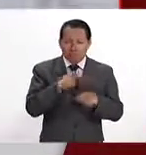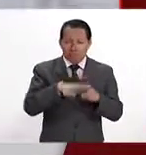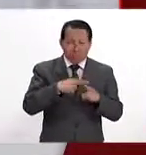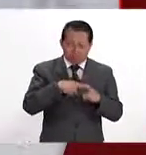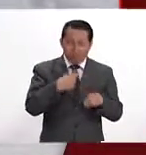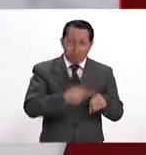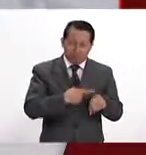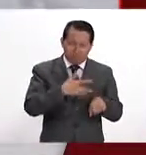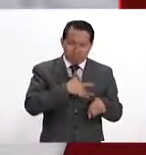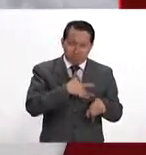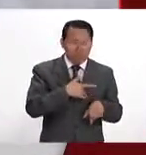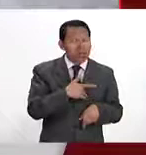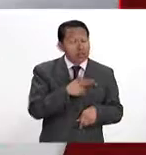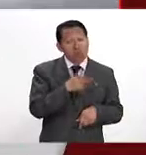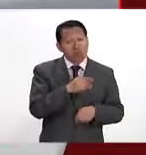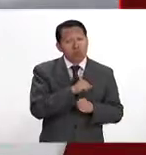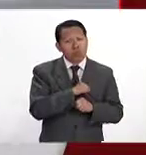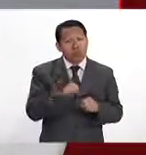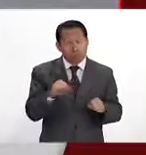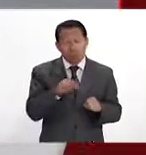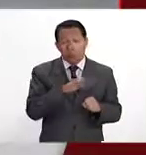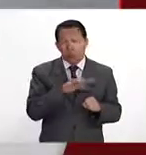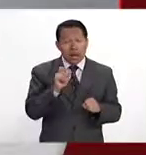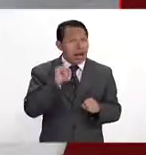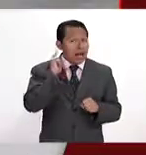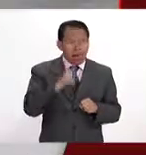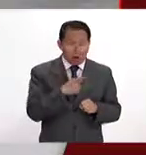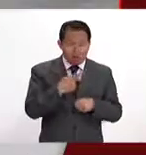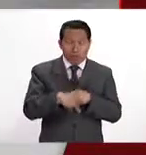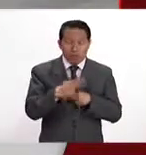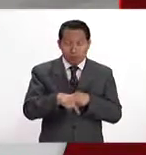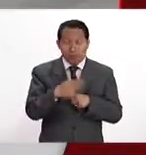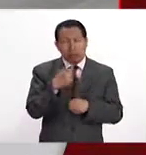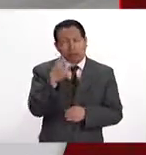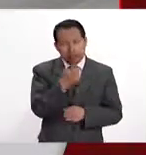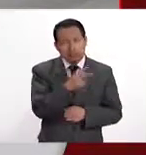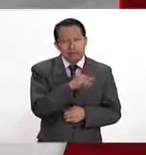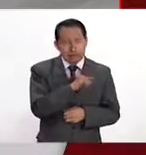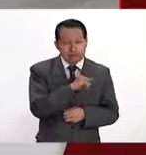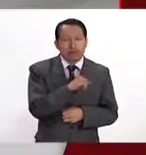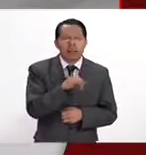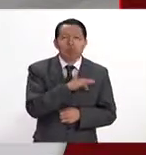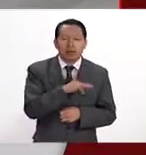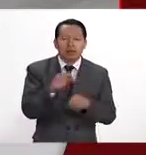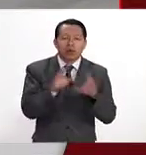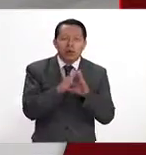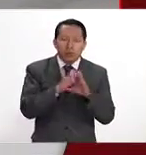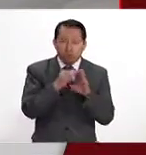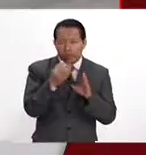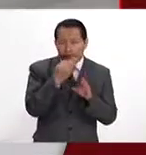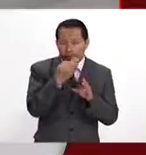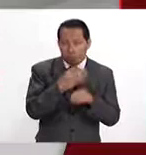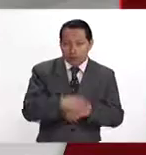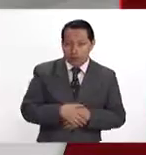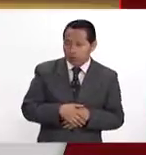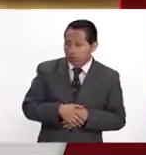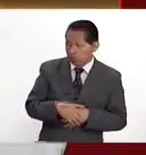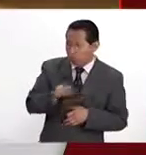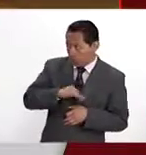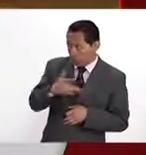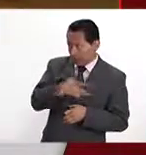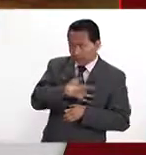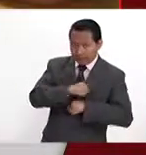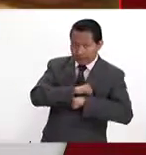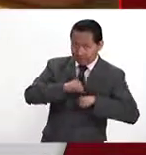en ese paciente yo veo que tiene un alto riesgo de tener un evento. Entonces, a él sí le voy a hacer posiblemente iniciar medicamento. ¿Un evento que puede ser un paro